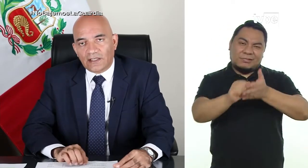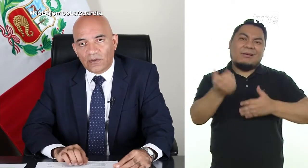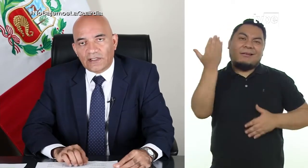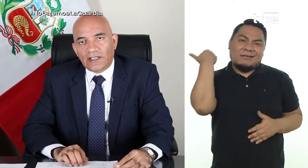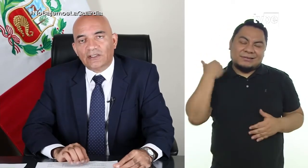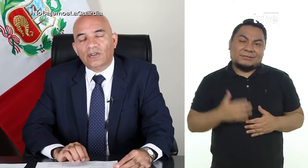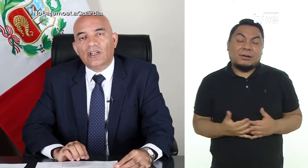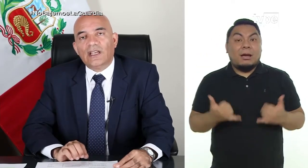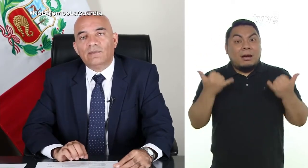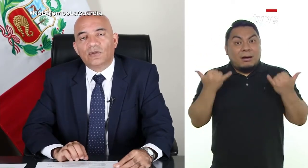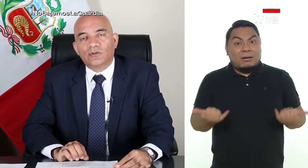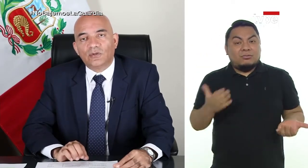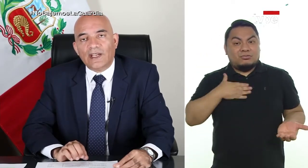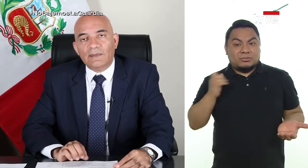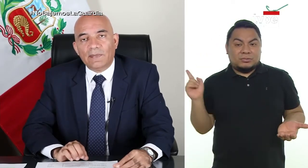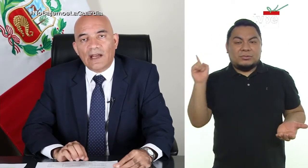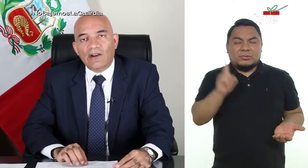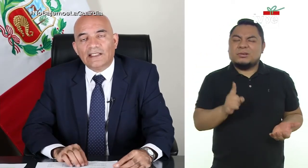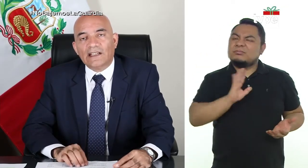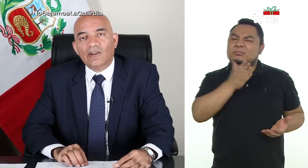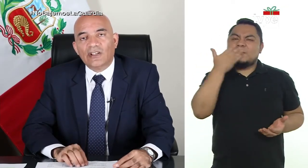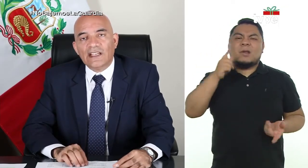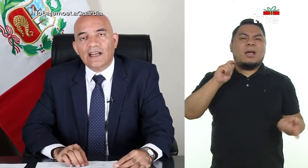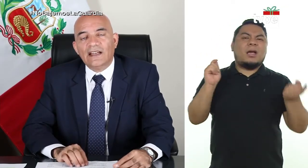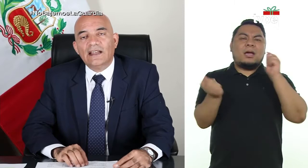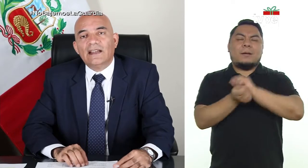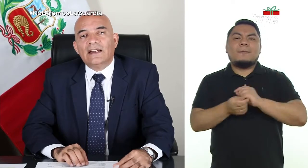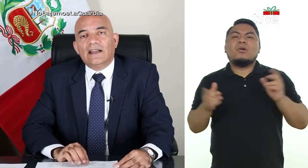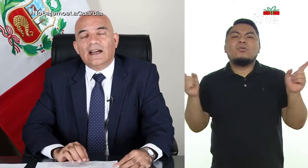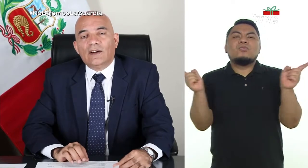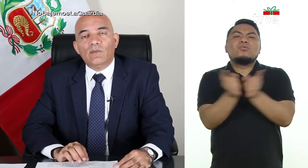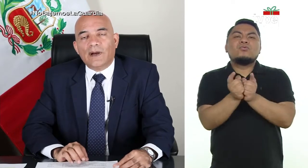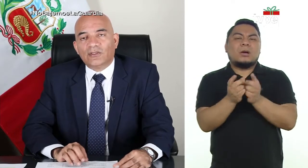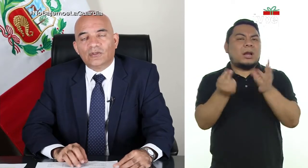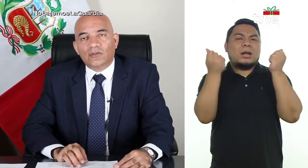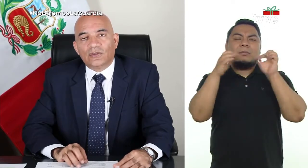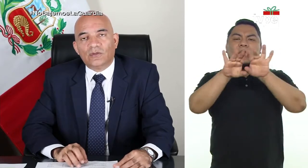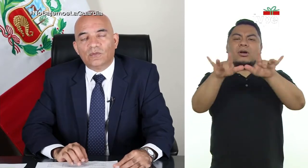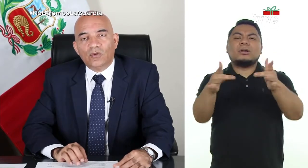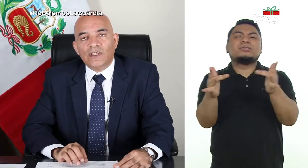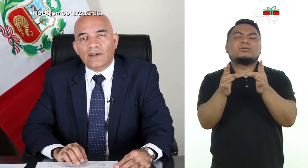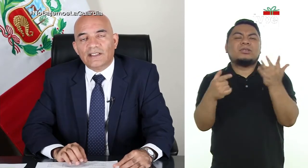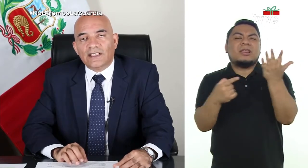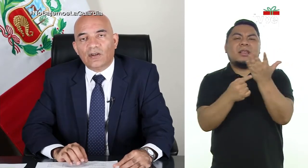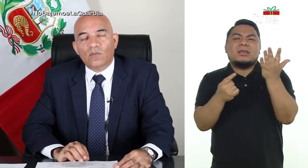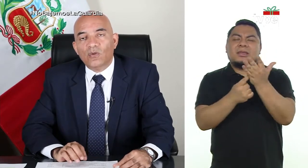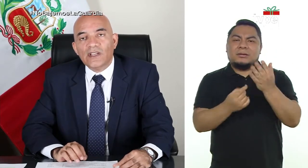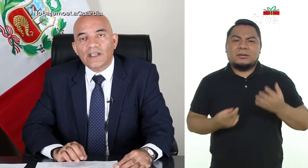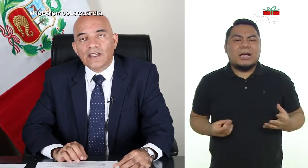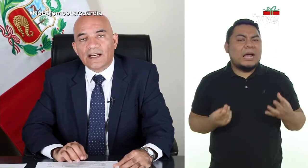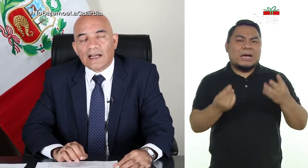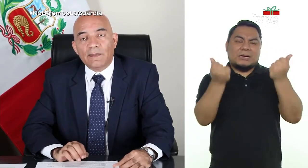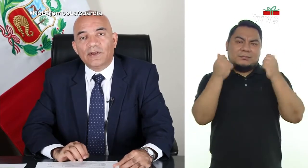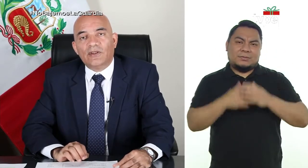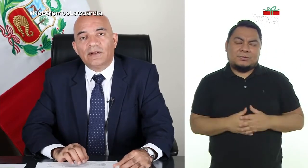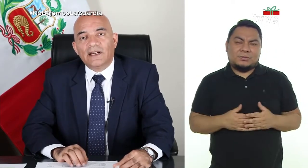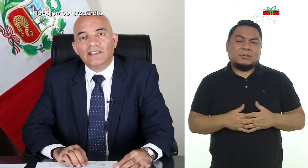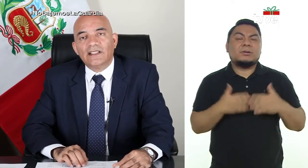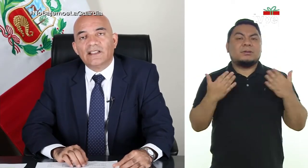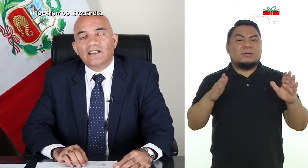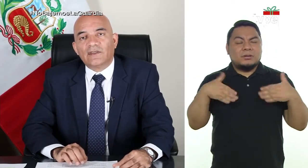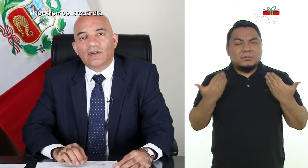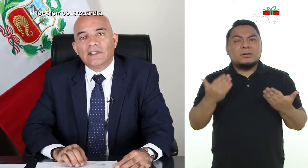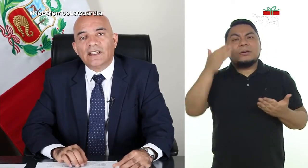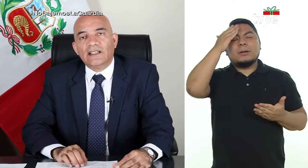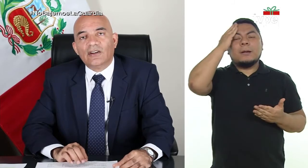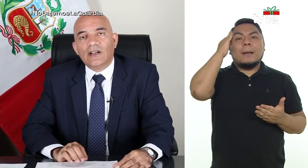Durante nuestra gestión hemos empleado la tecnología a un paso muy avanzado, muy rápido además,